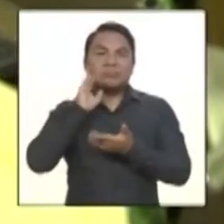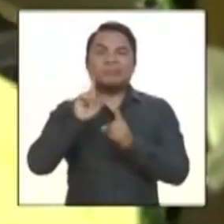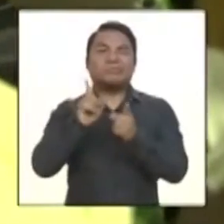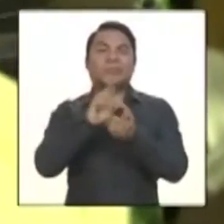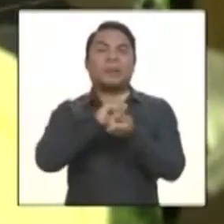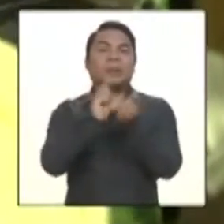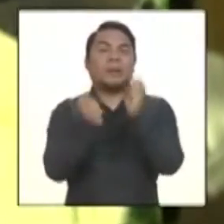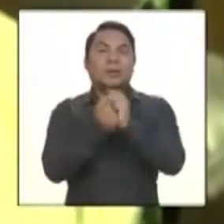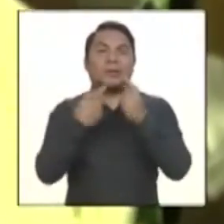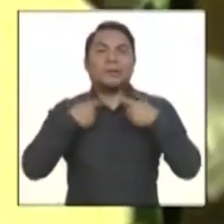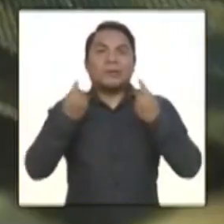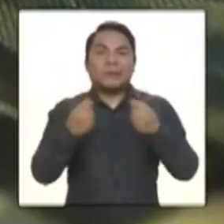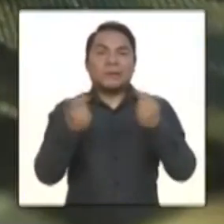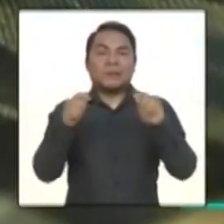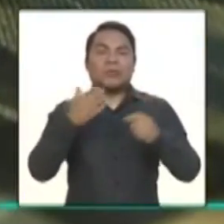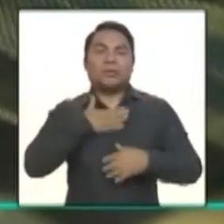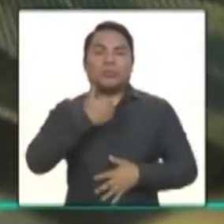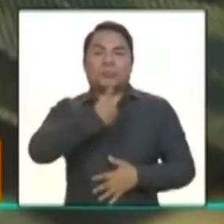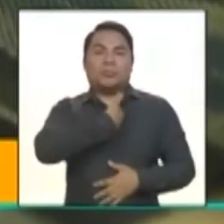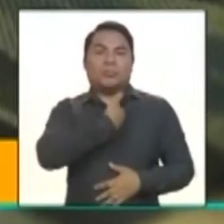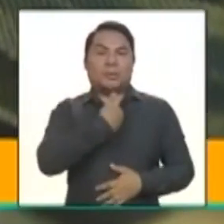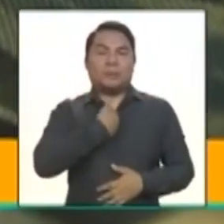entonces traté de confeccionar.